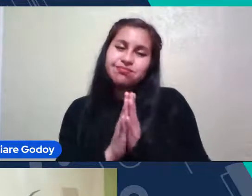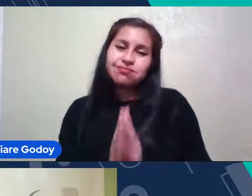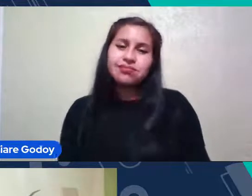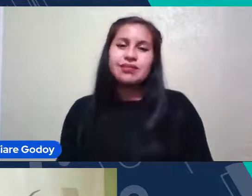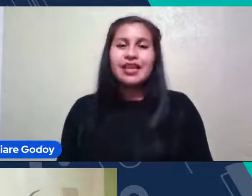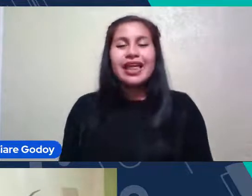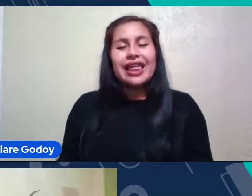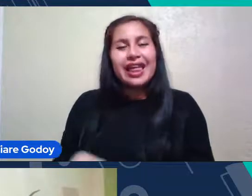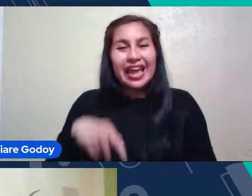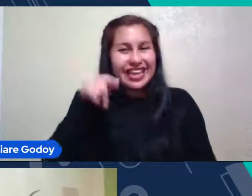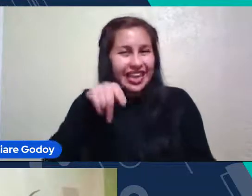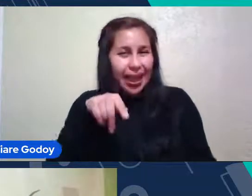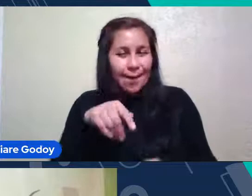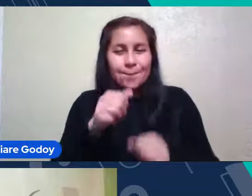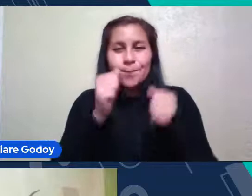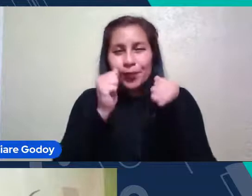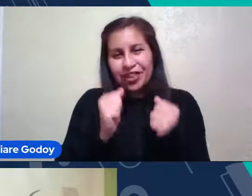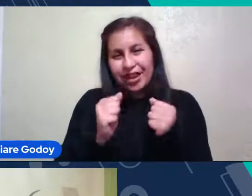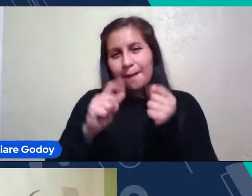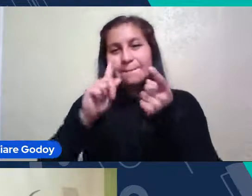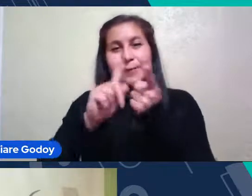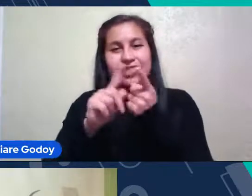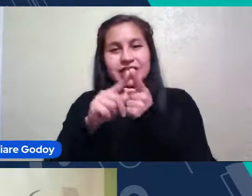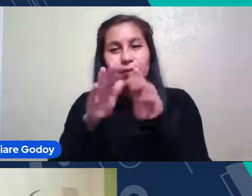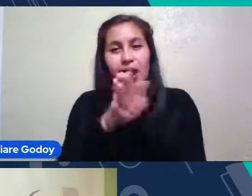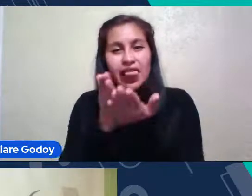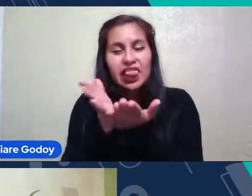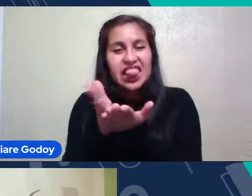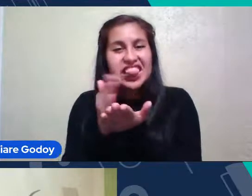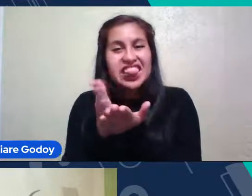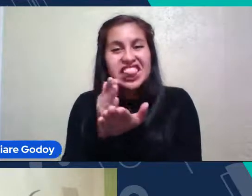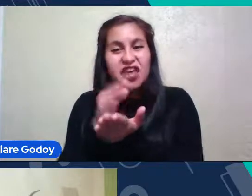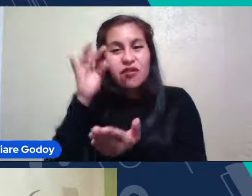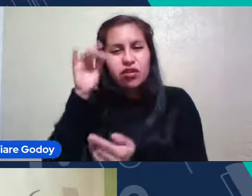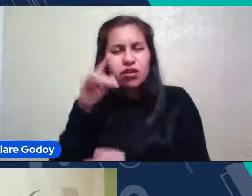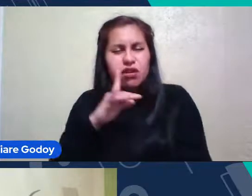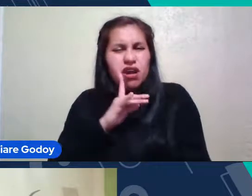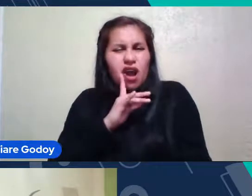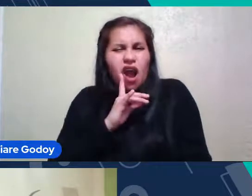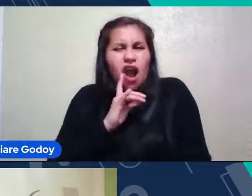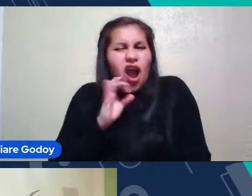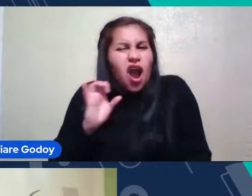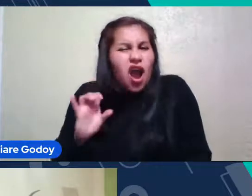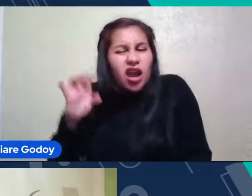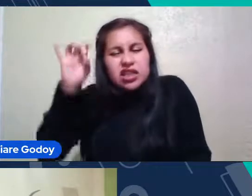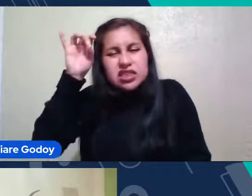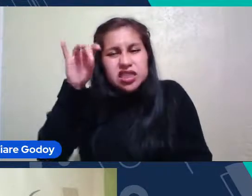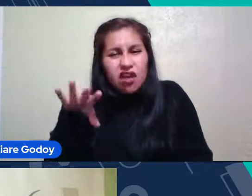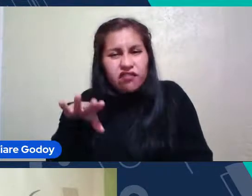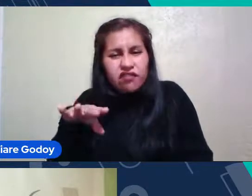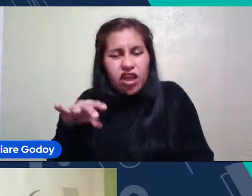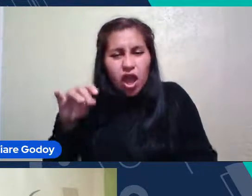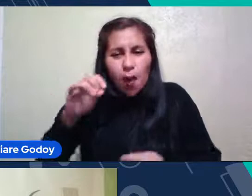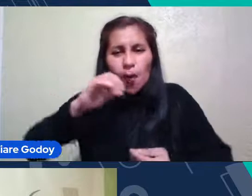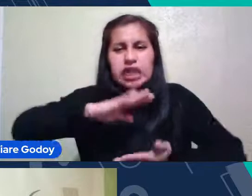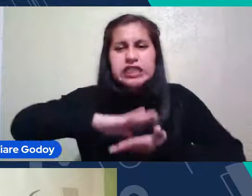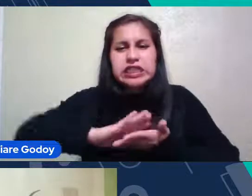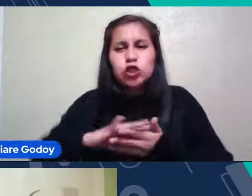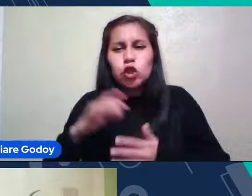Participar Por el Libro Que Sabemos De La Aceleración Del Universo De Pilar De Ruiz La Puente